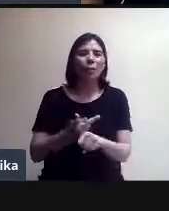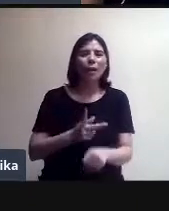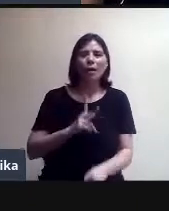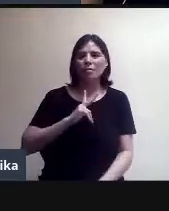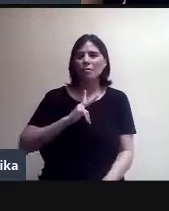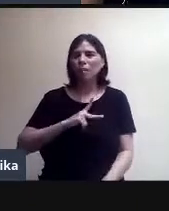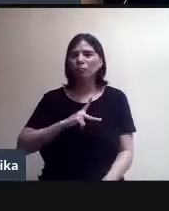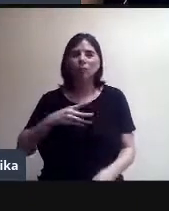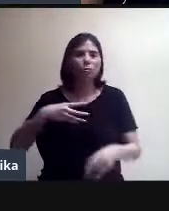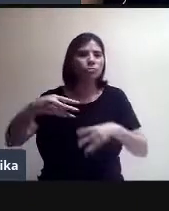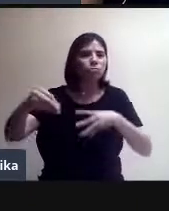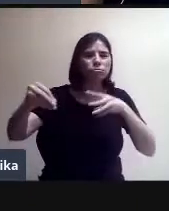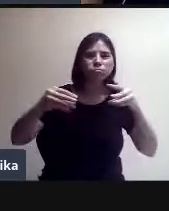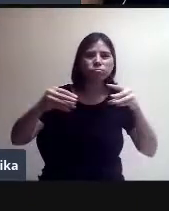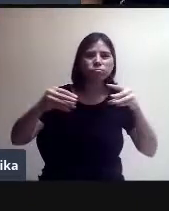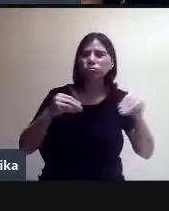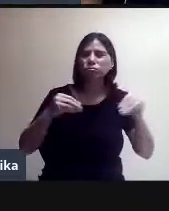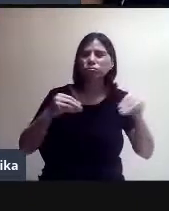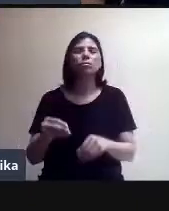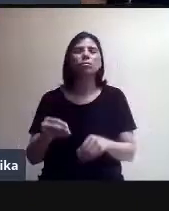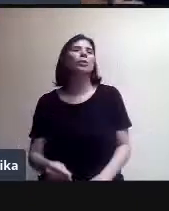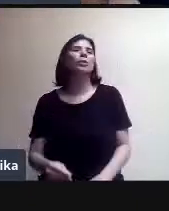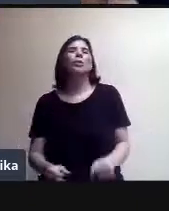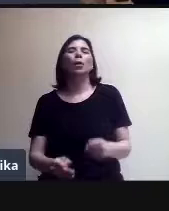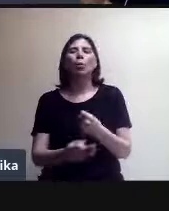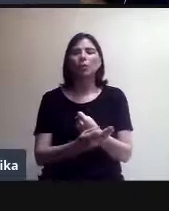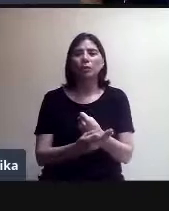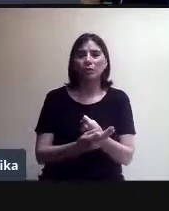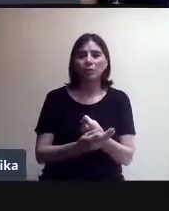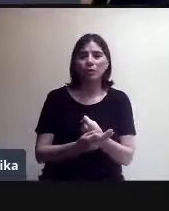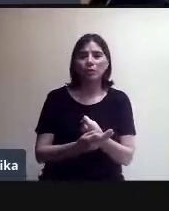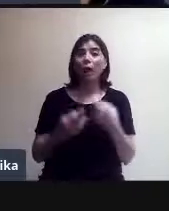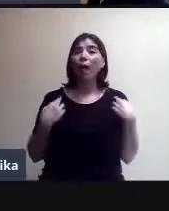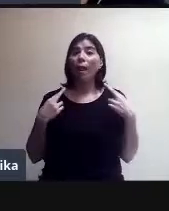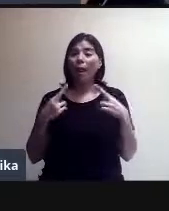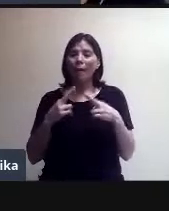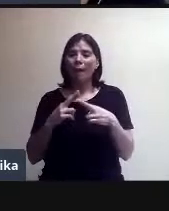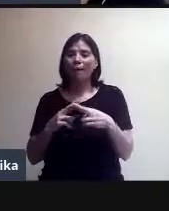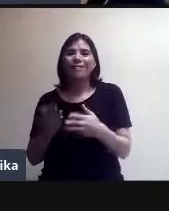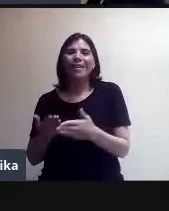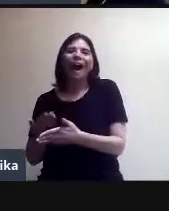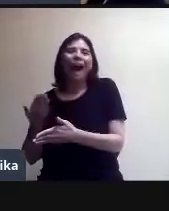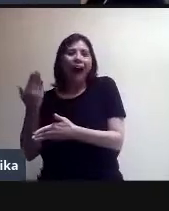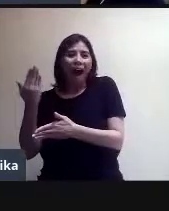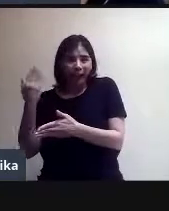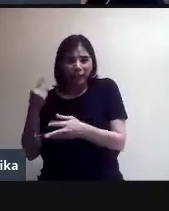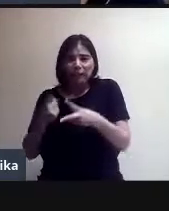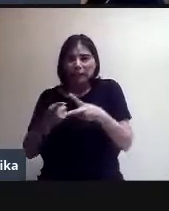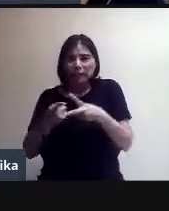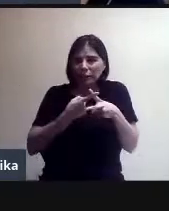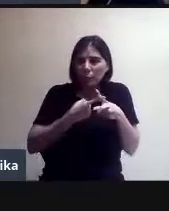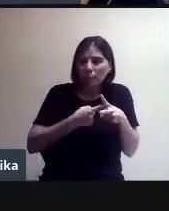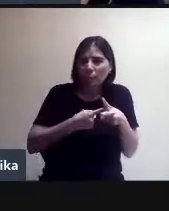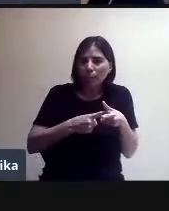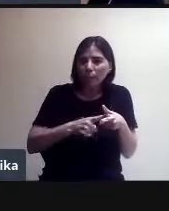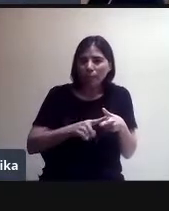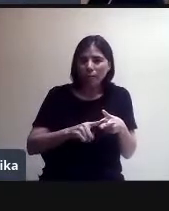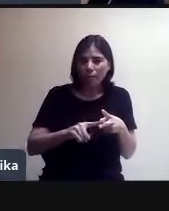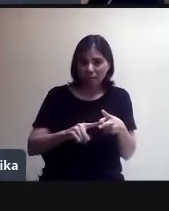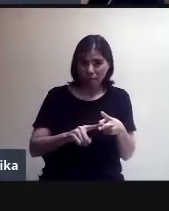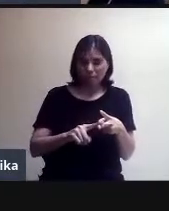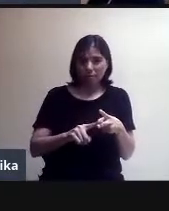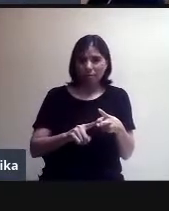propague, en fin. Entonces, ella ya está creando antes de la sesión, antes de la sesión, una expectativa.